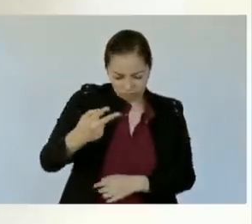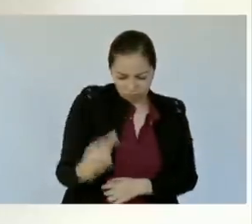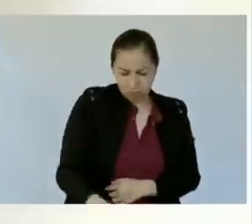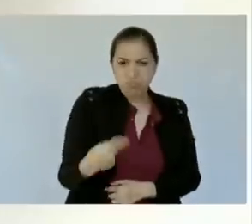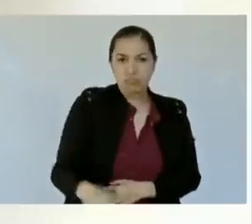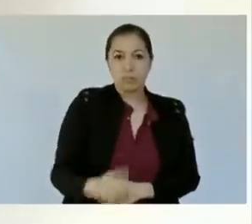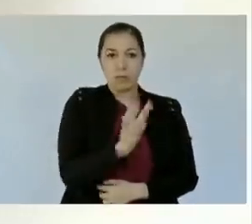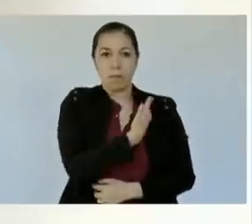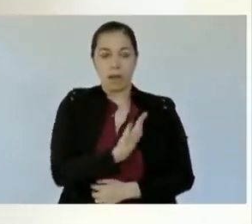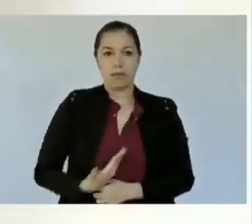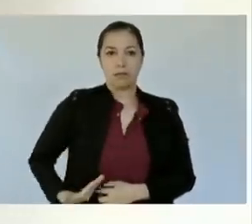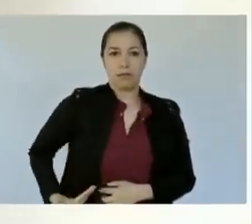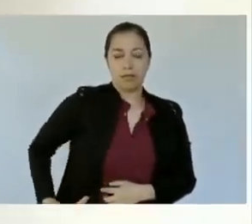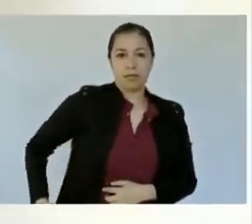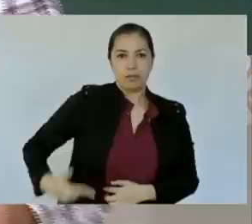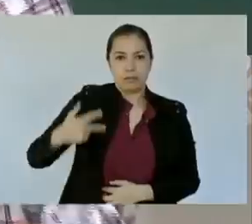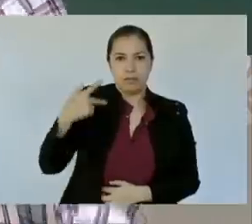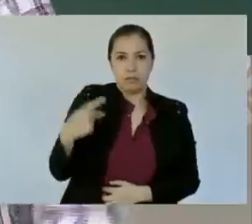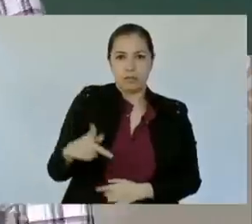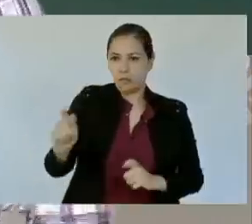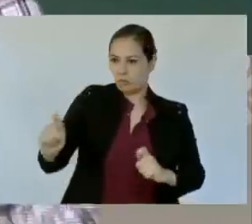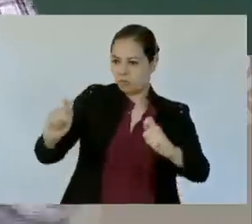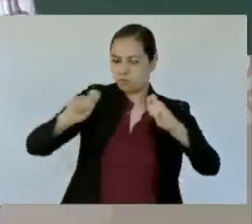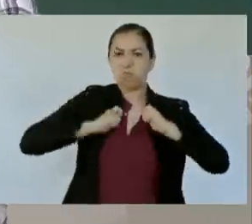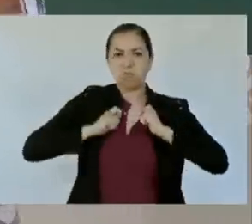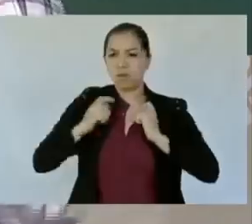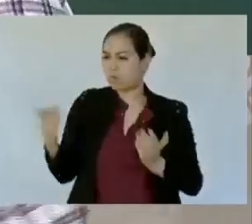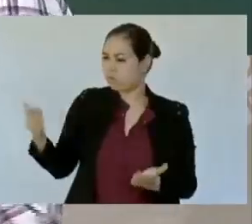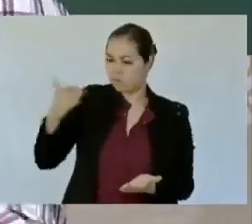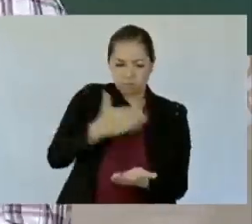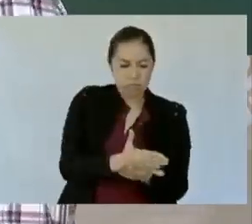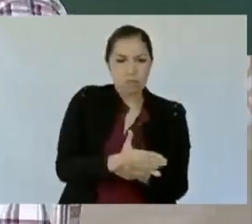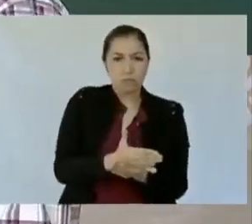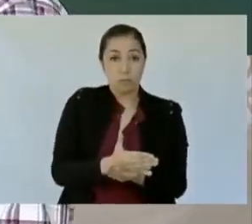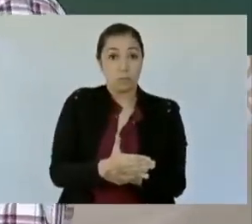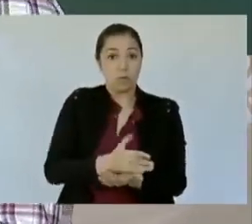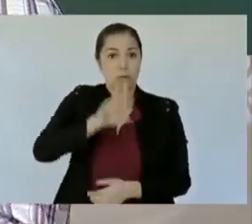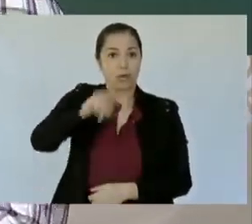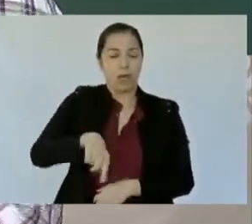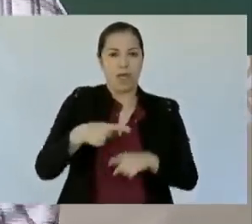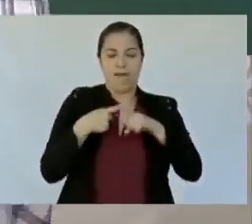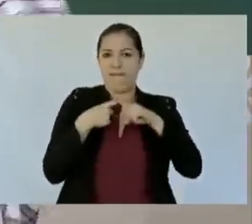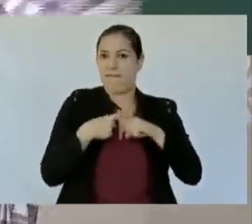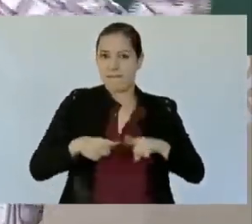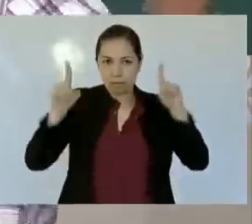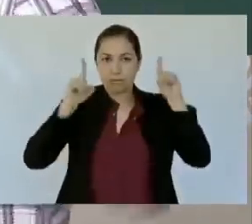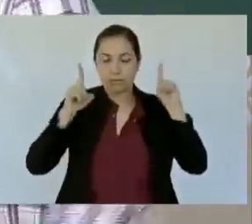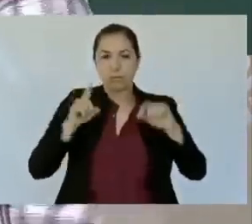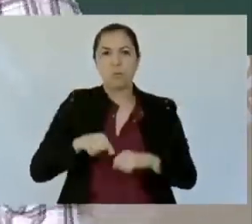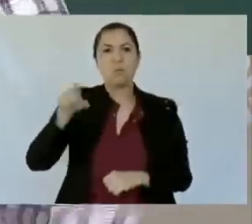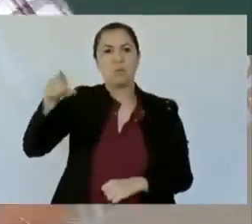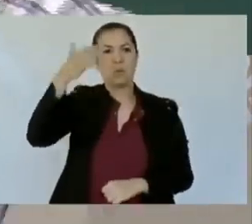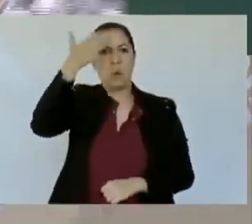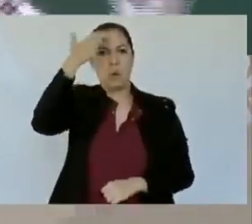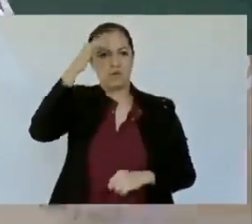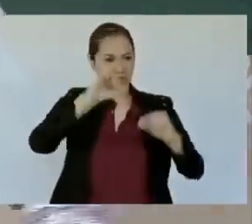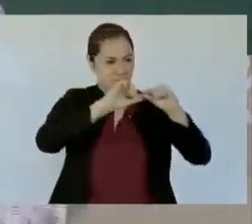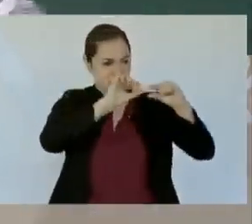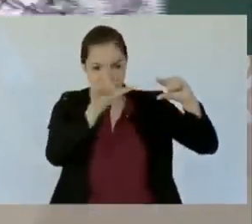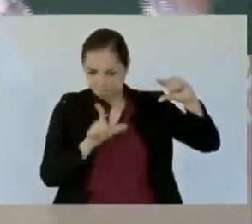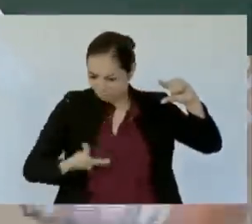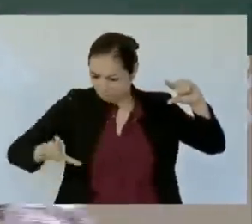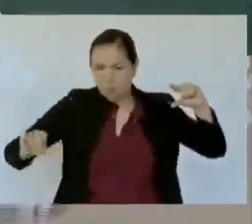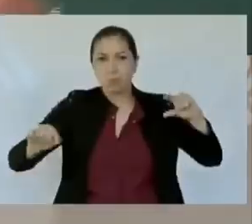presidente de tierra, estar con la gente. Eso marca toda la diferencia. Conoce todo México, pero lo sigue